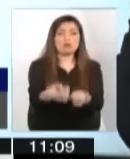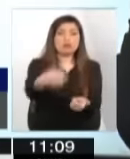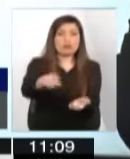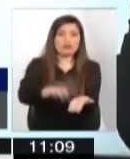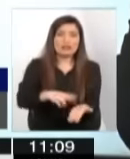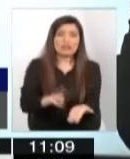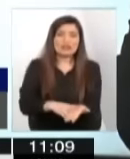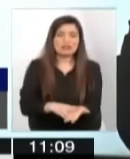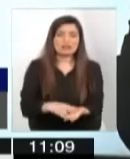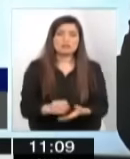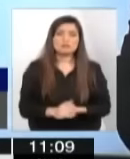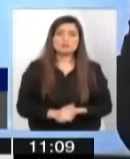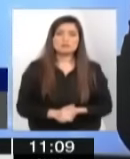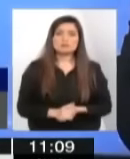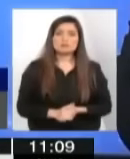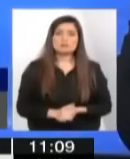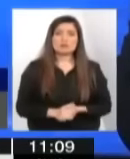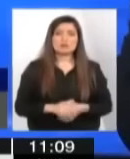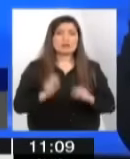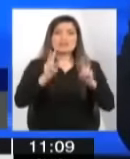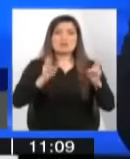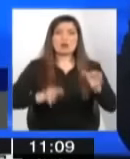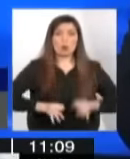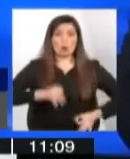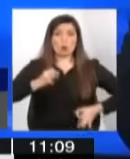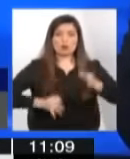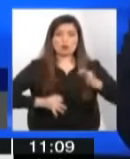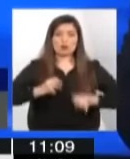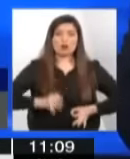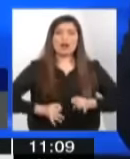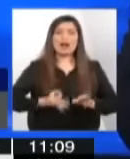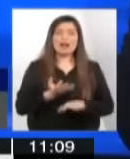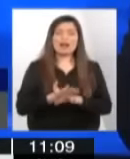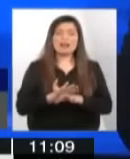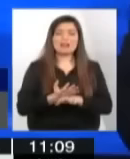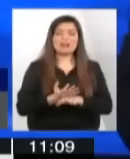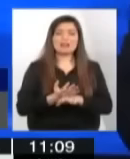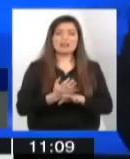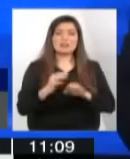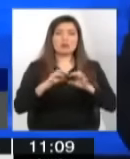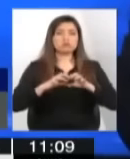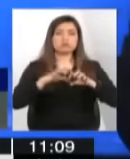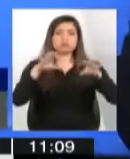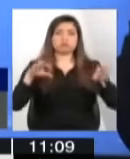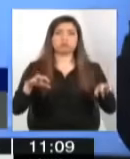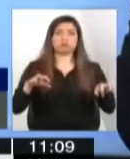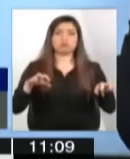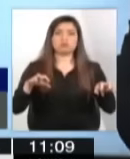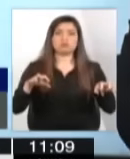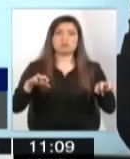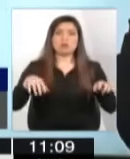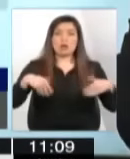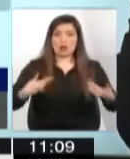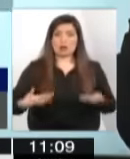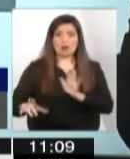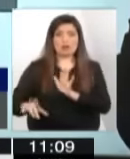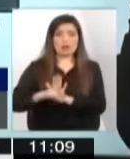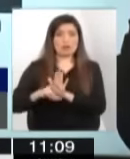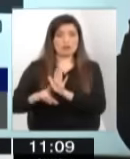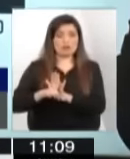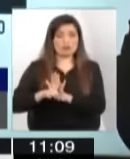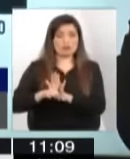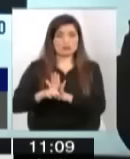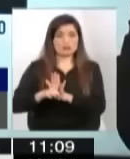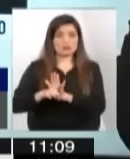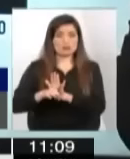ver, desde lo jurídico hay una disociación entre lo que hoy día tenemos en legislación, entre